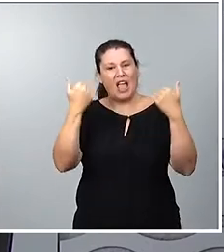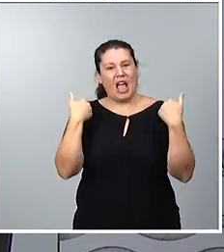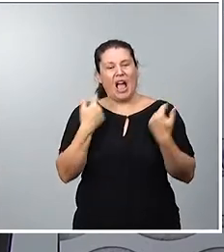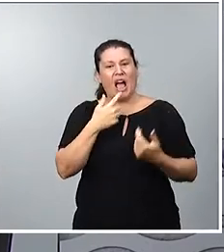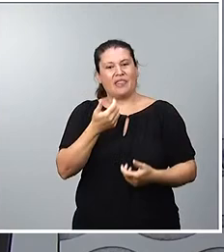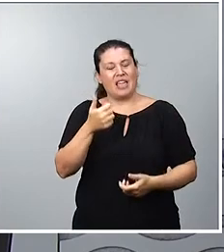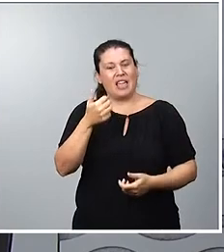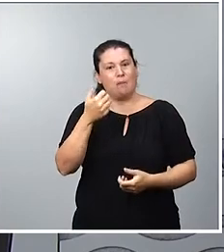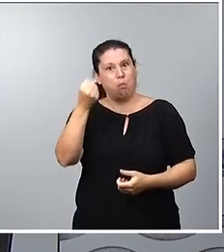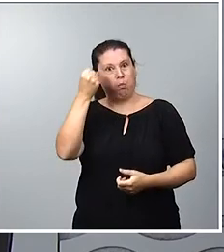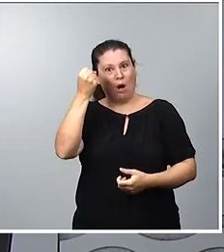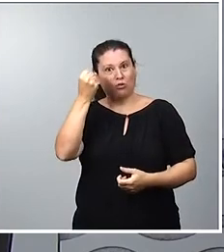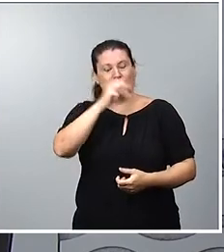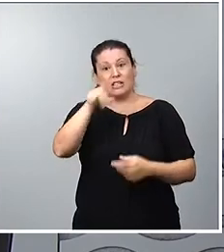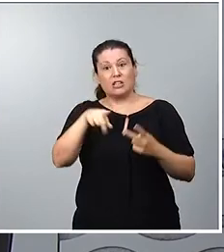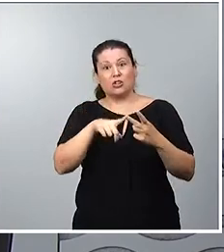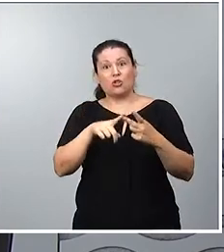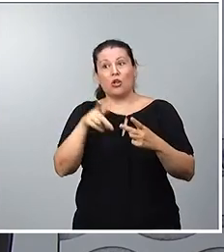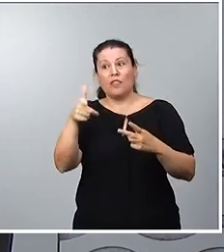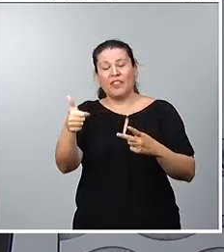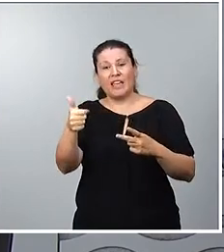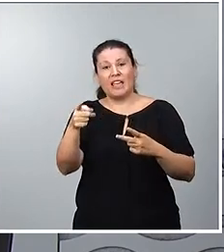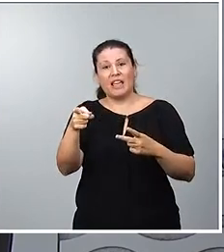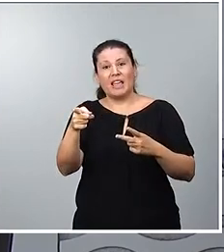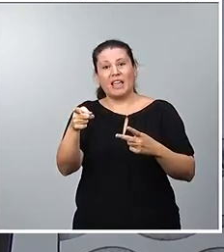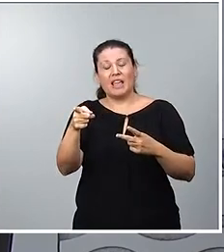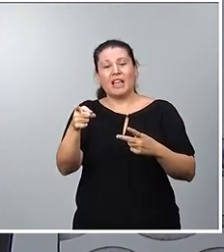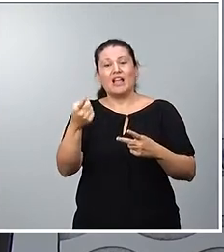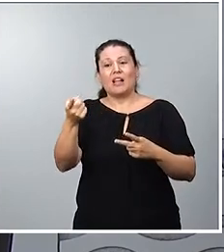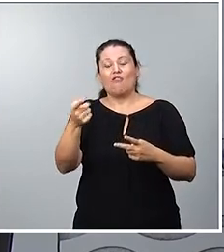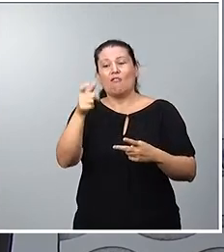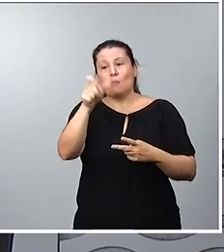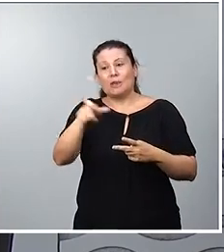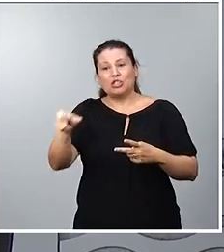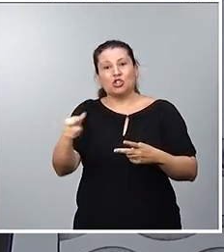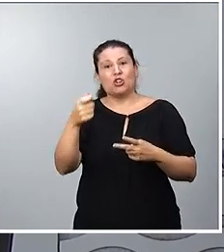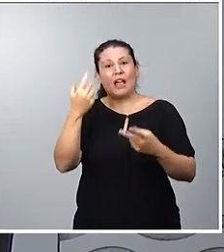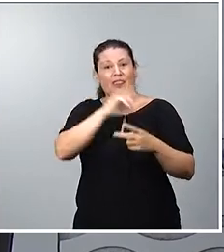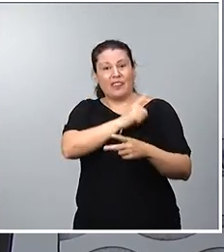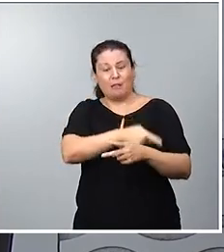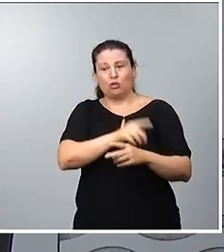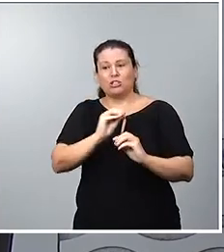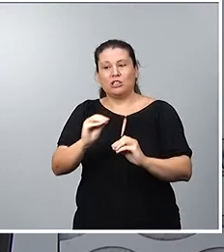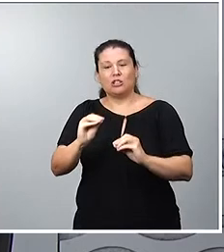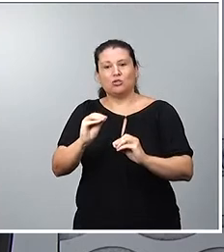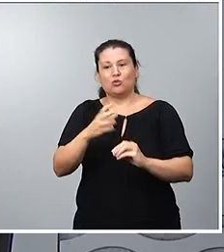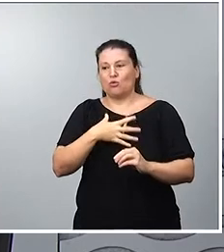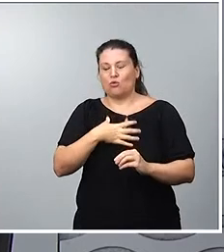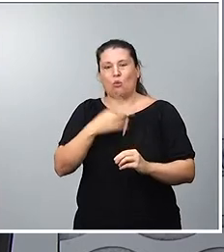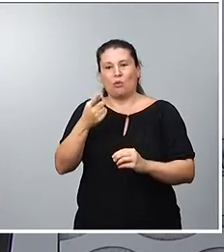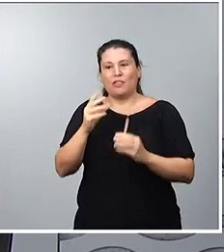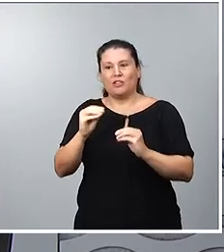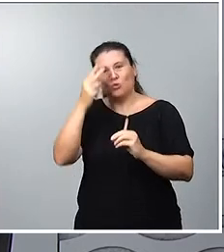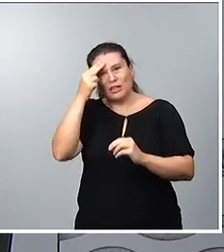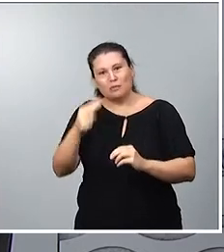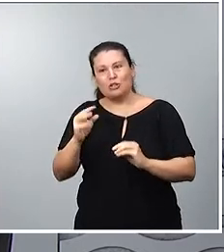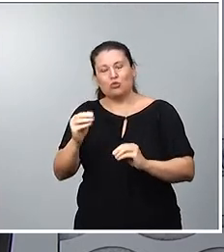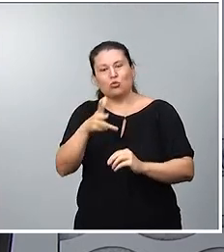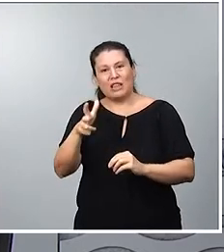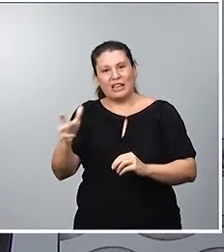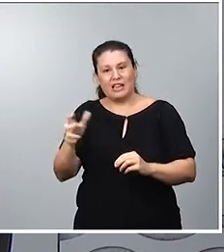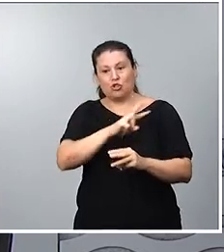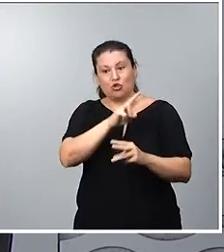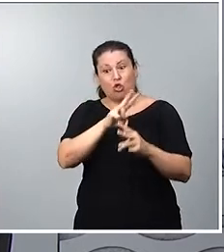actos notorios y públicos que atenten a la dignidad y el decoro deportivo. Por lo tanto, estamos a la espera de conocer si el